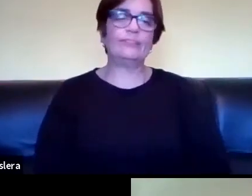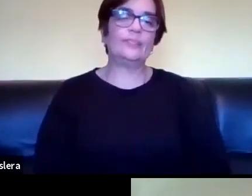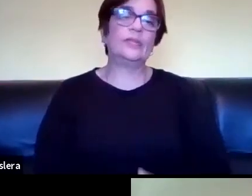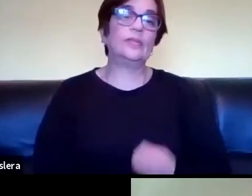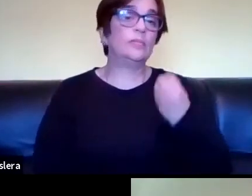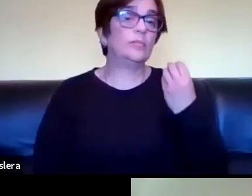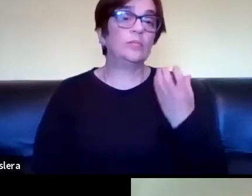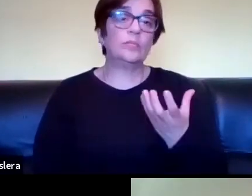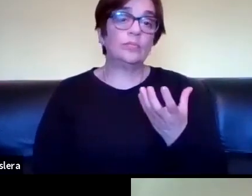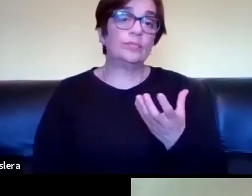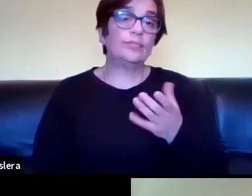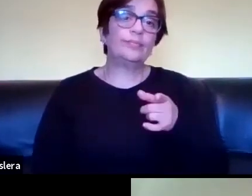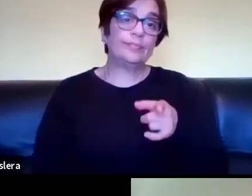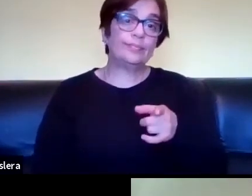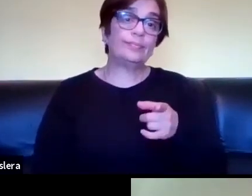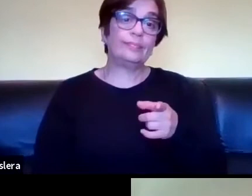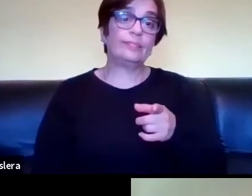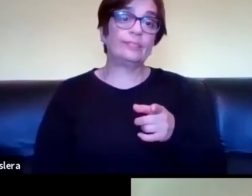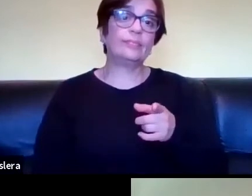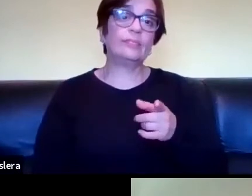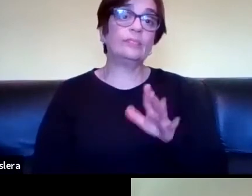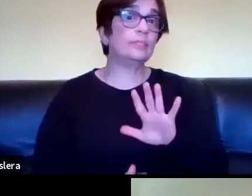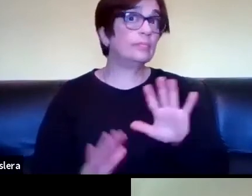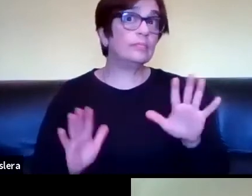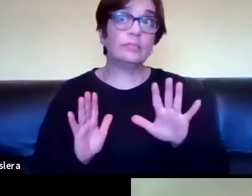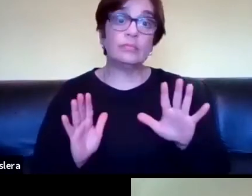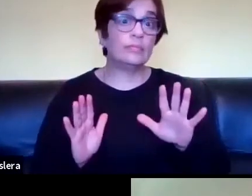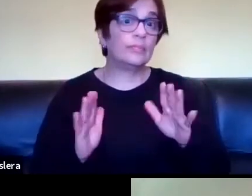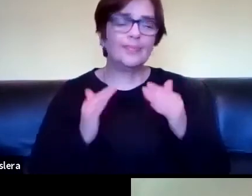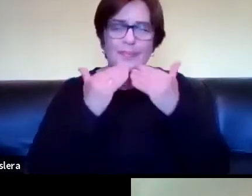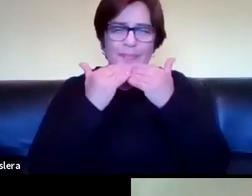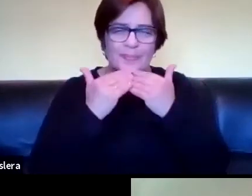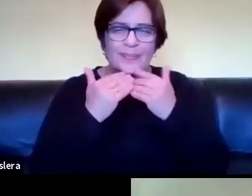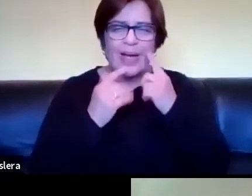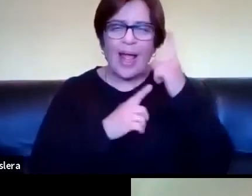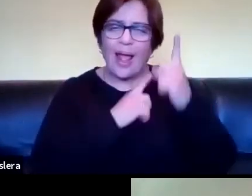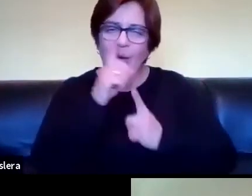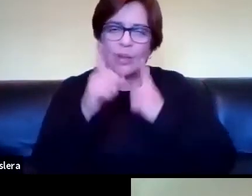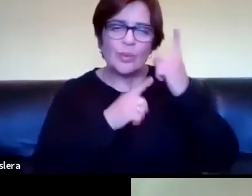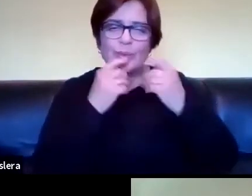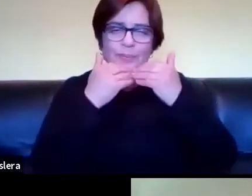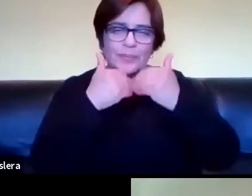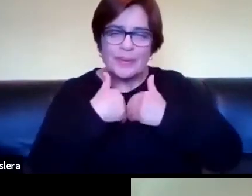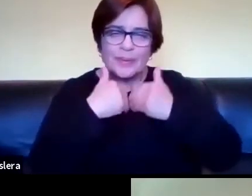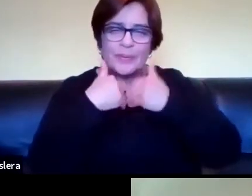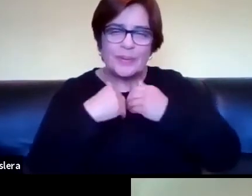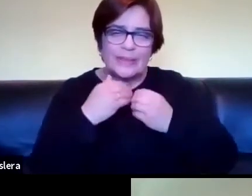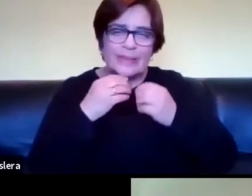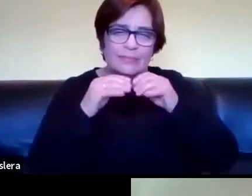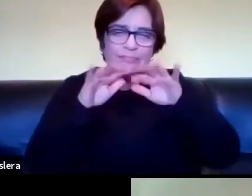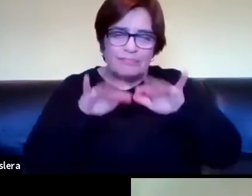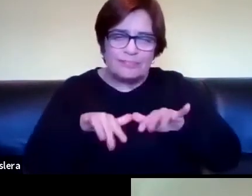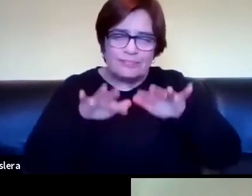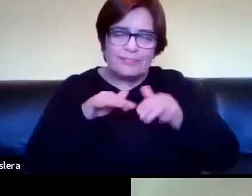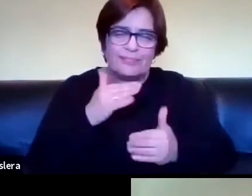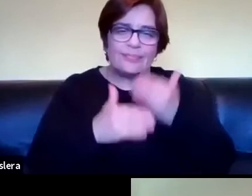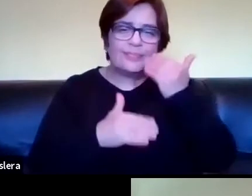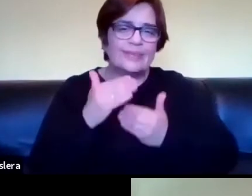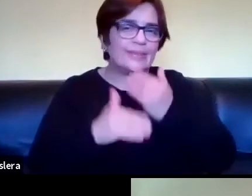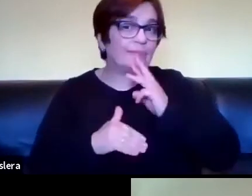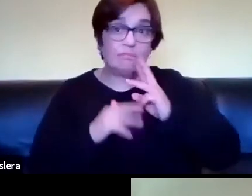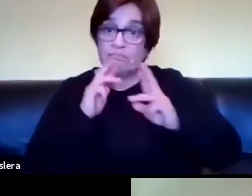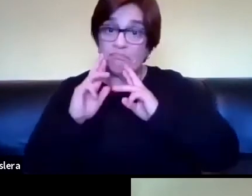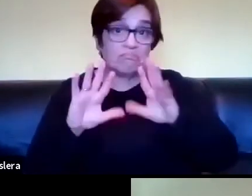totalmente entonces bueno nos han llegado algunas preguntas por el chat creo que hemos respondido